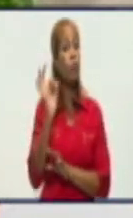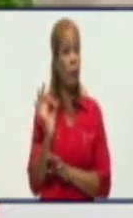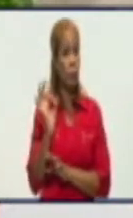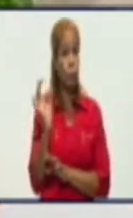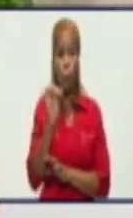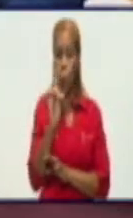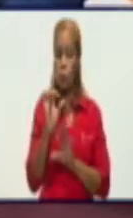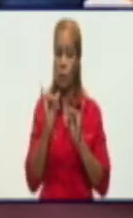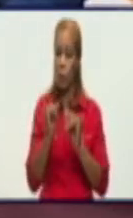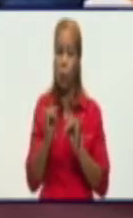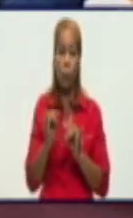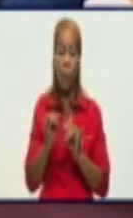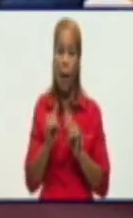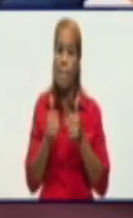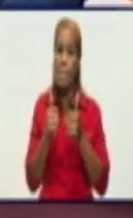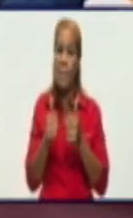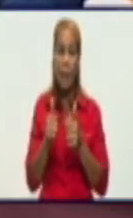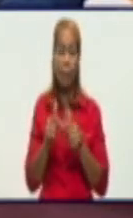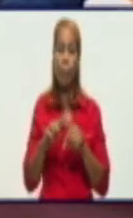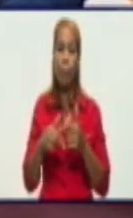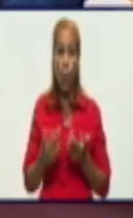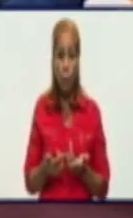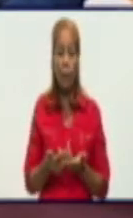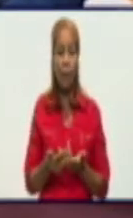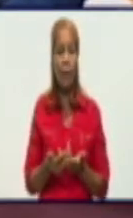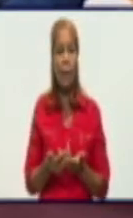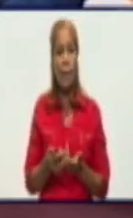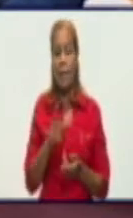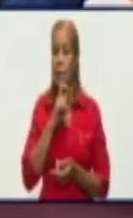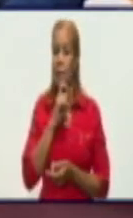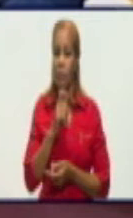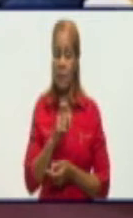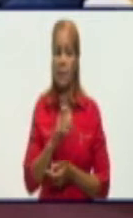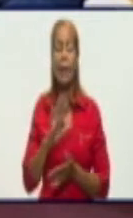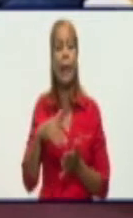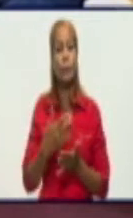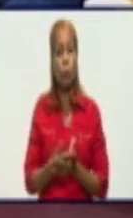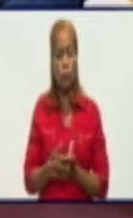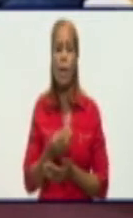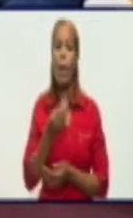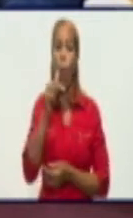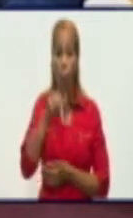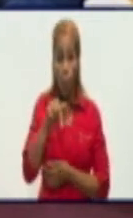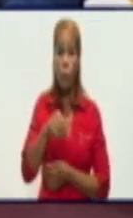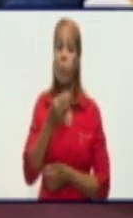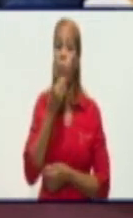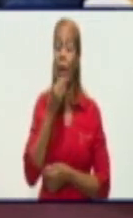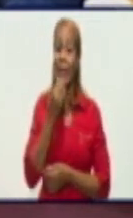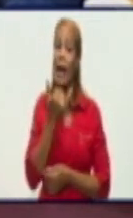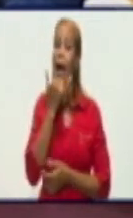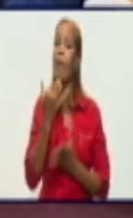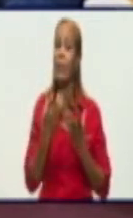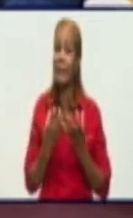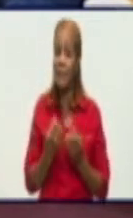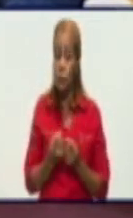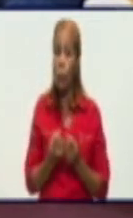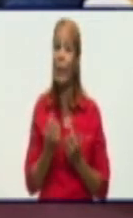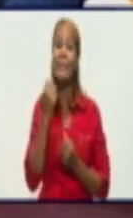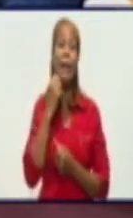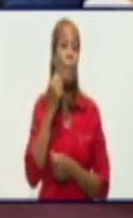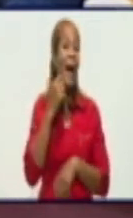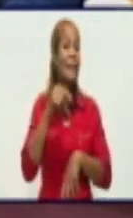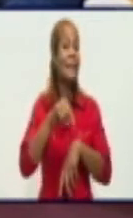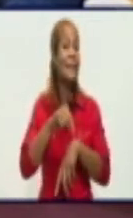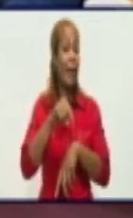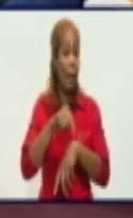Entonces, con esta panorámica que tiene hoy el territorio, ¿pueden haber afectaciones de más tiempo para los circuitos